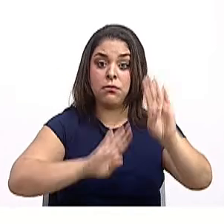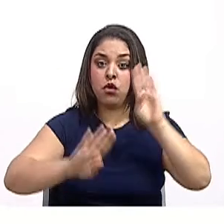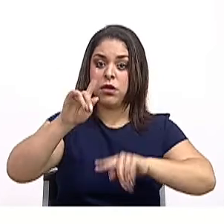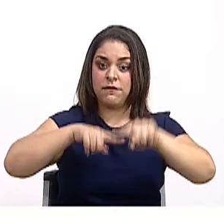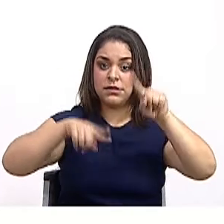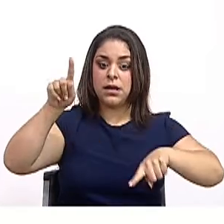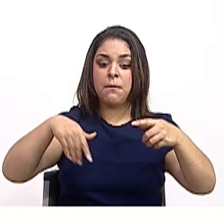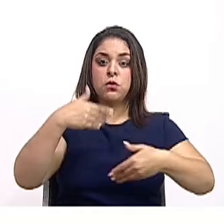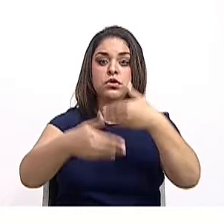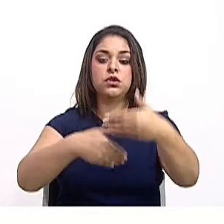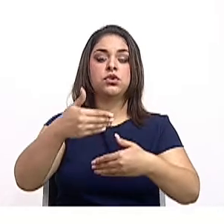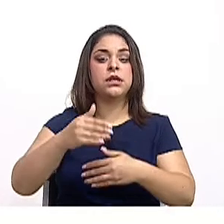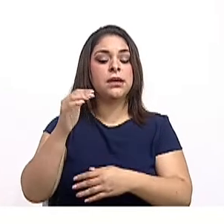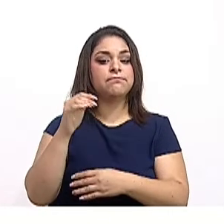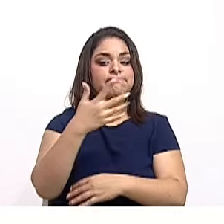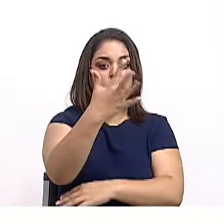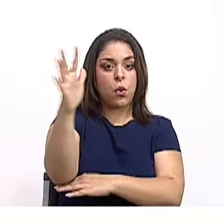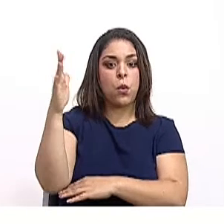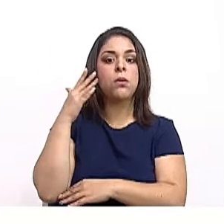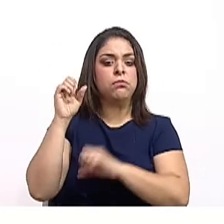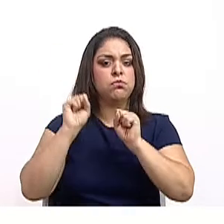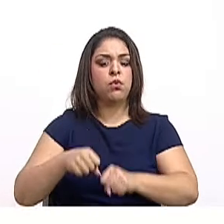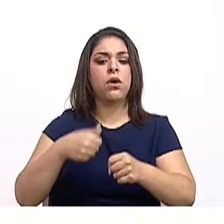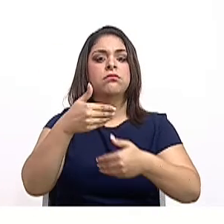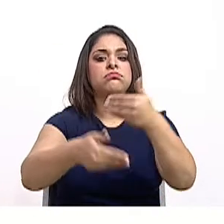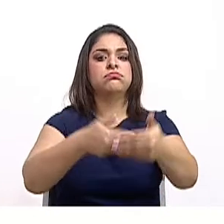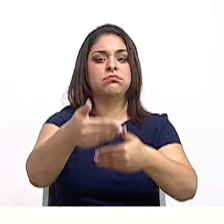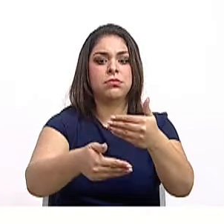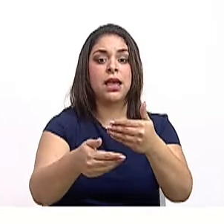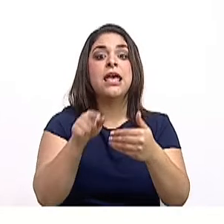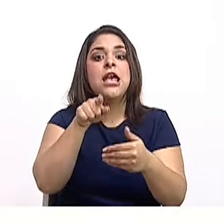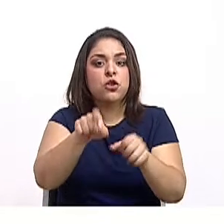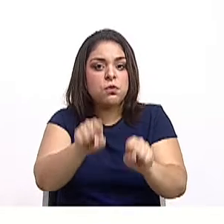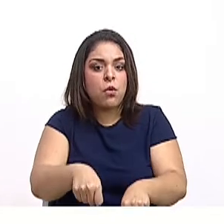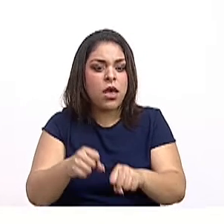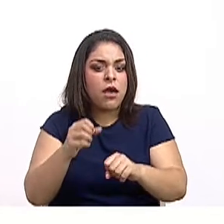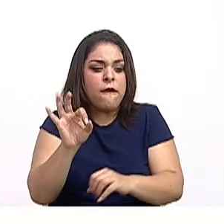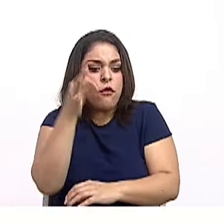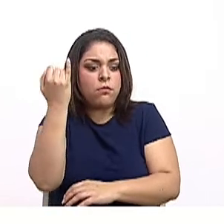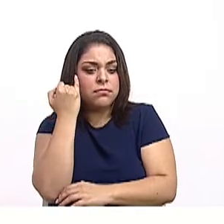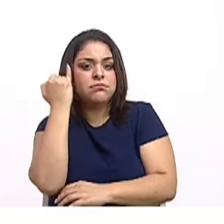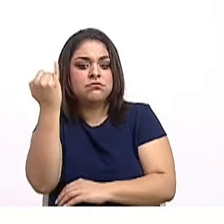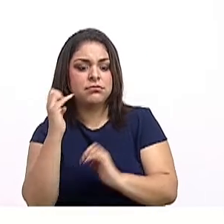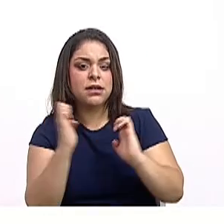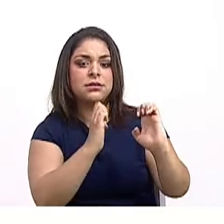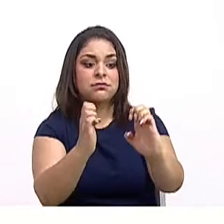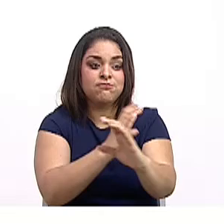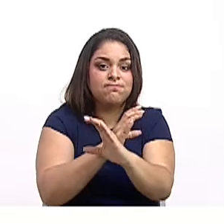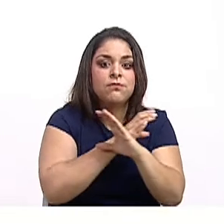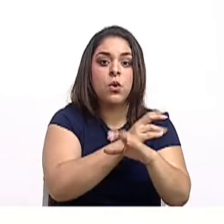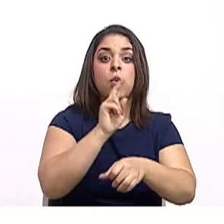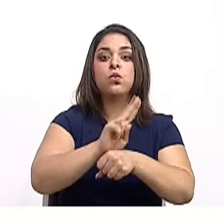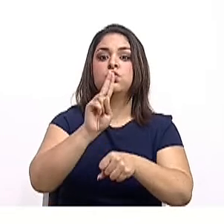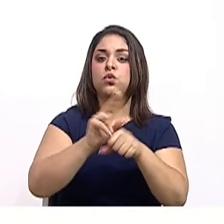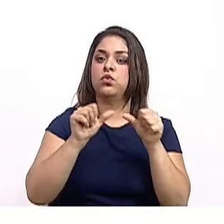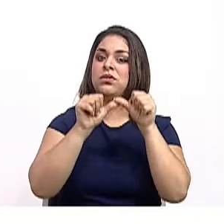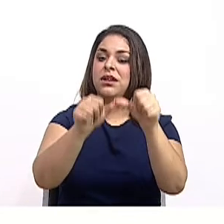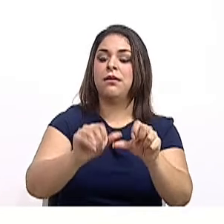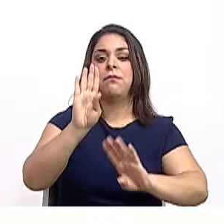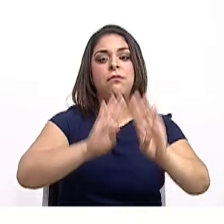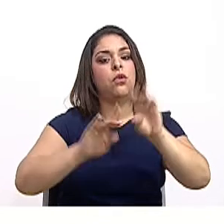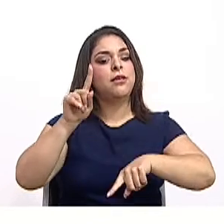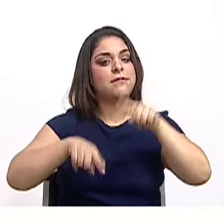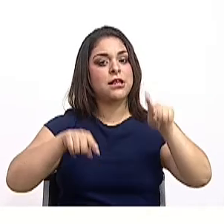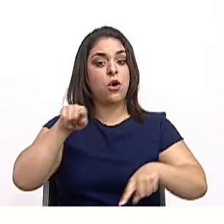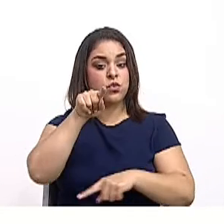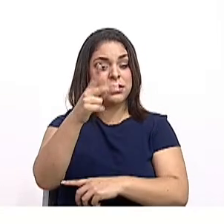evolutivos. Además, permite diseñar estrategias de conservación y el uso sostenible de la biodiversidad. Y si vemos